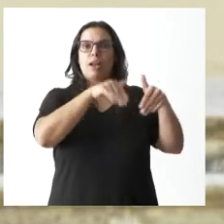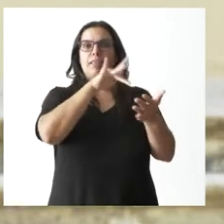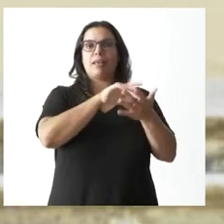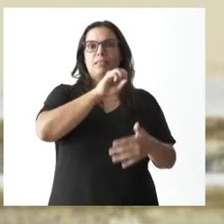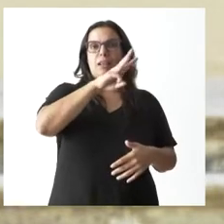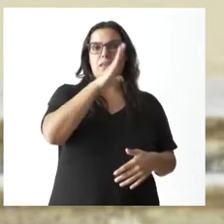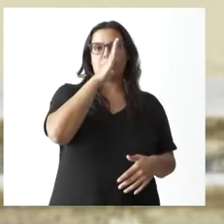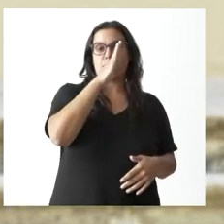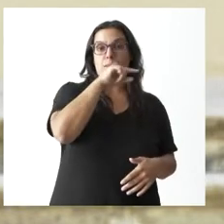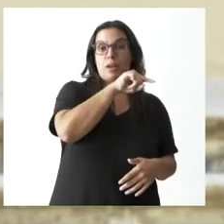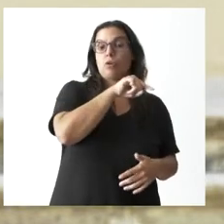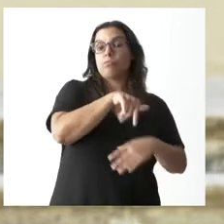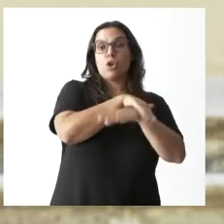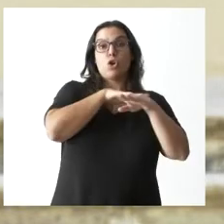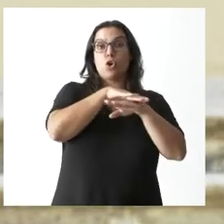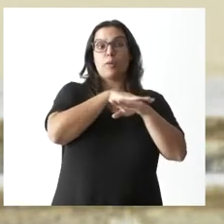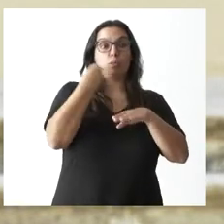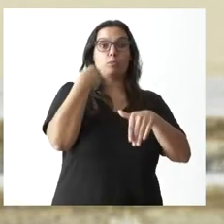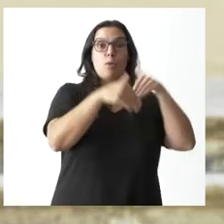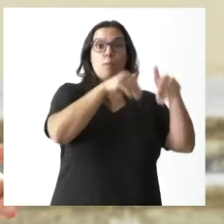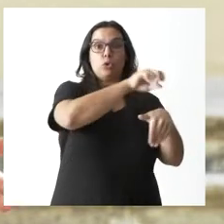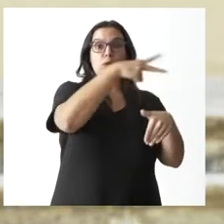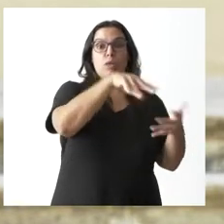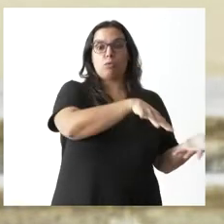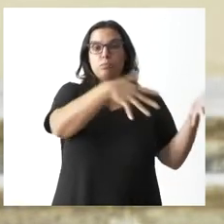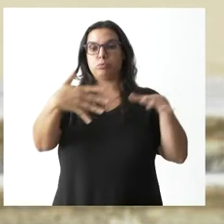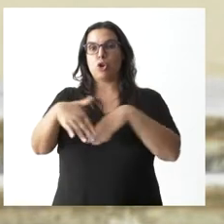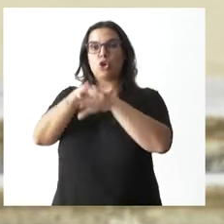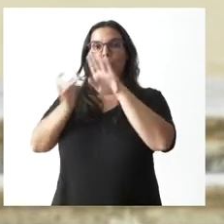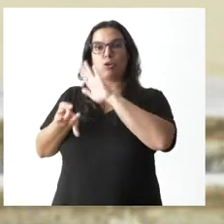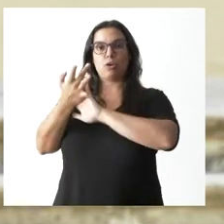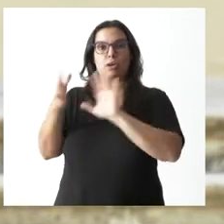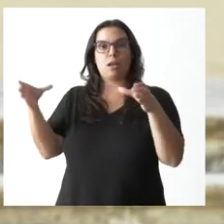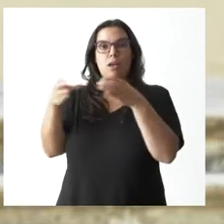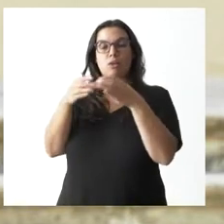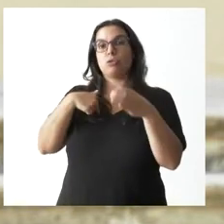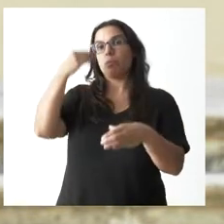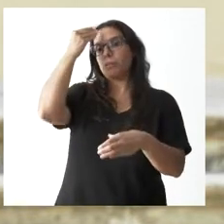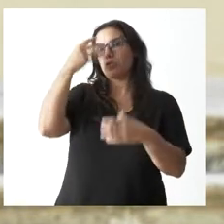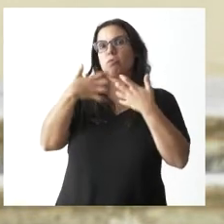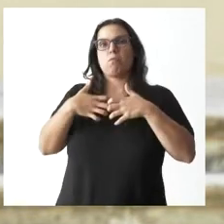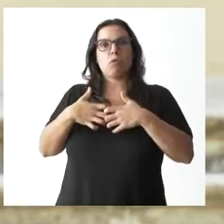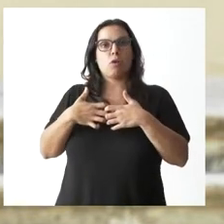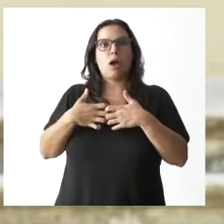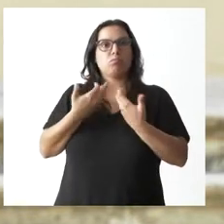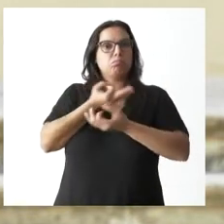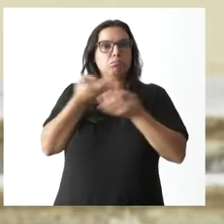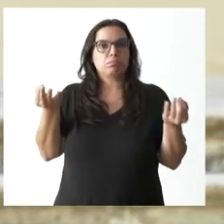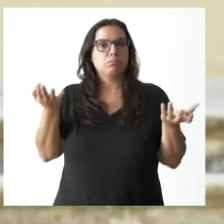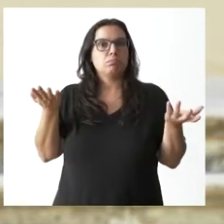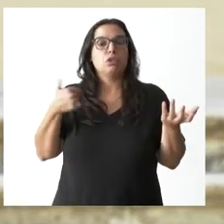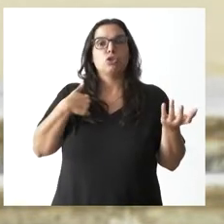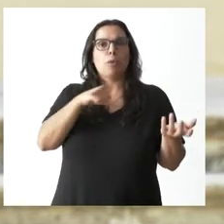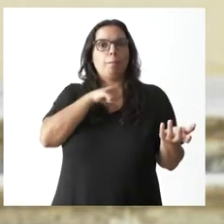expresa la voluntad de las personas de Castilla y León. Yo creo que el Gobierno está funcionando con eficacia. Y yo,